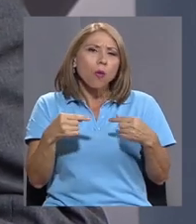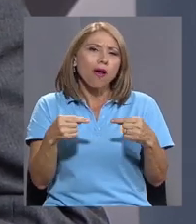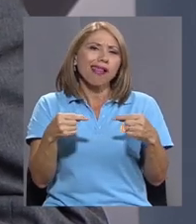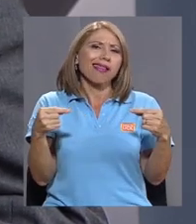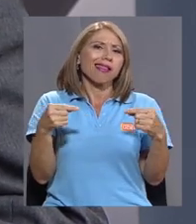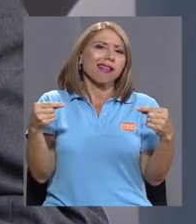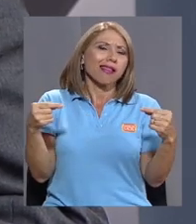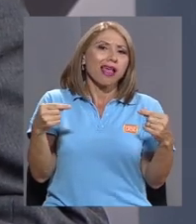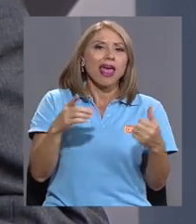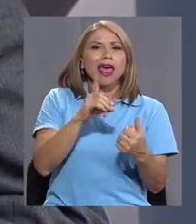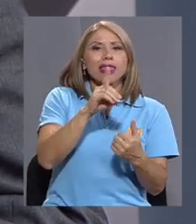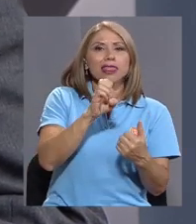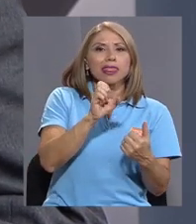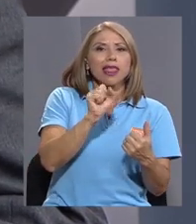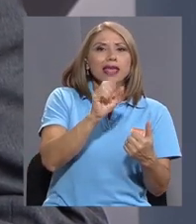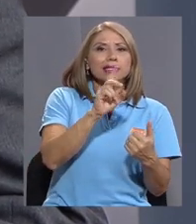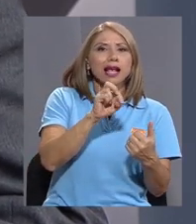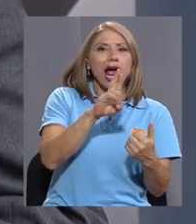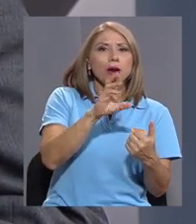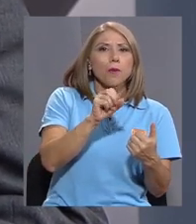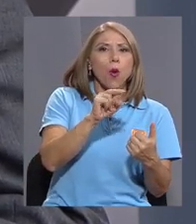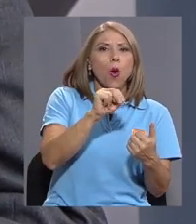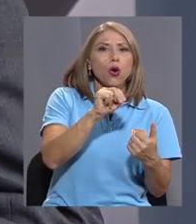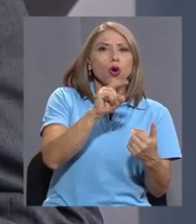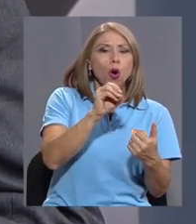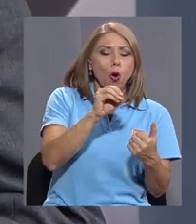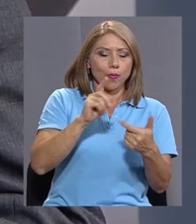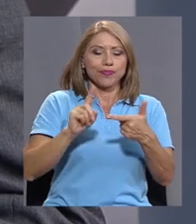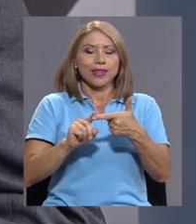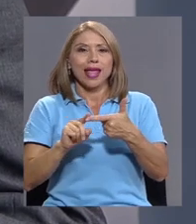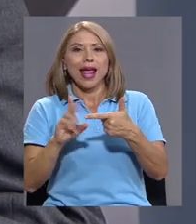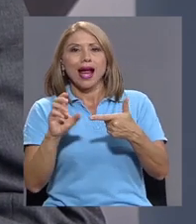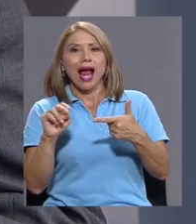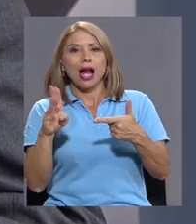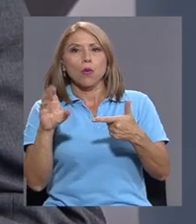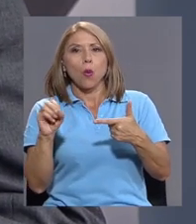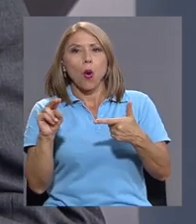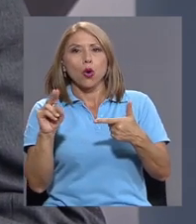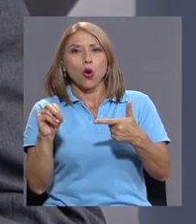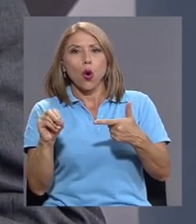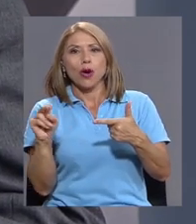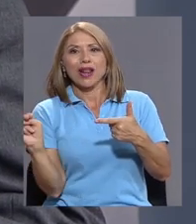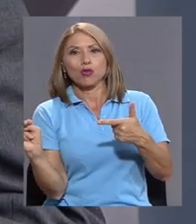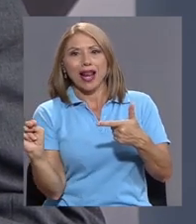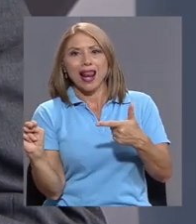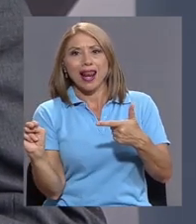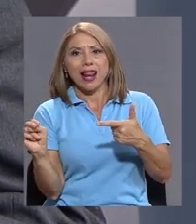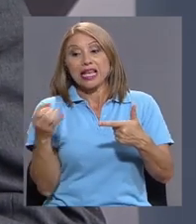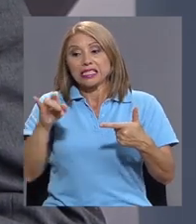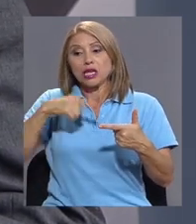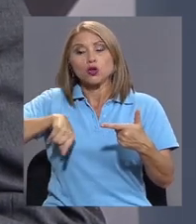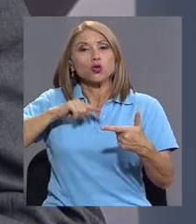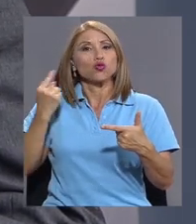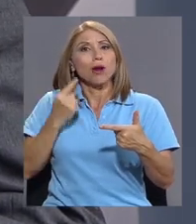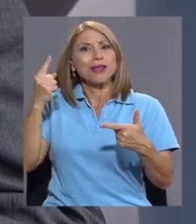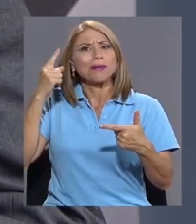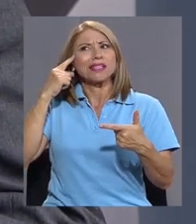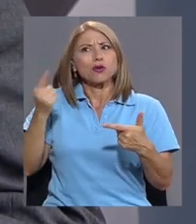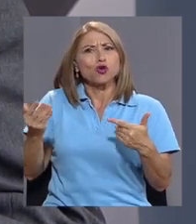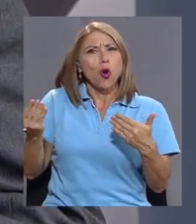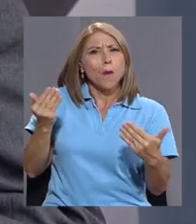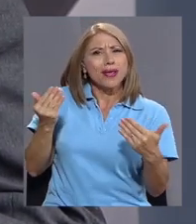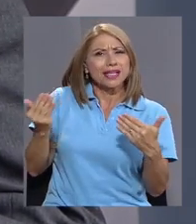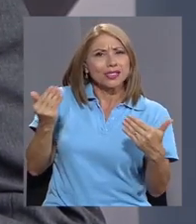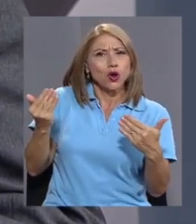así, entre lo que es descarbonizar y carbono neutral. El carbono neutral, si nos vamos solo por la compensación, tenemos los suficientes árboles